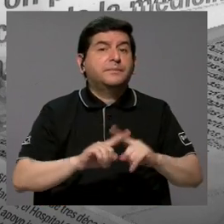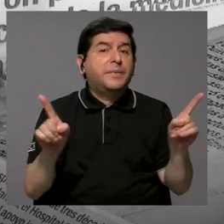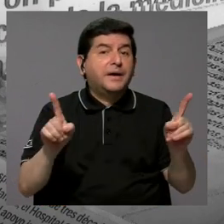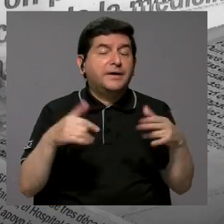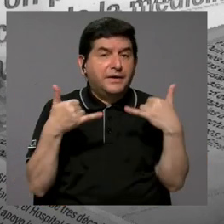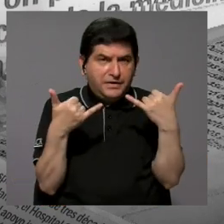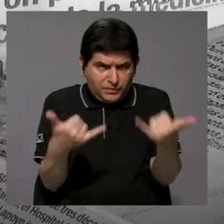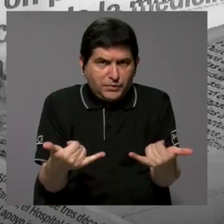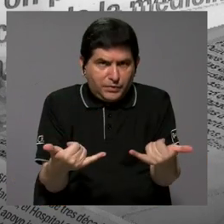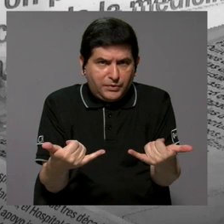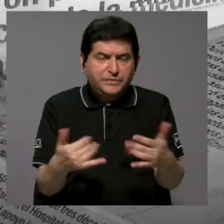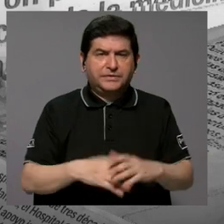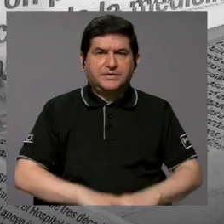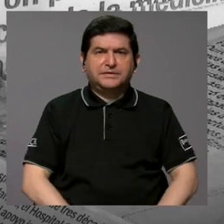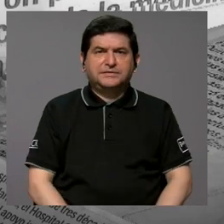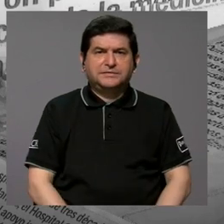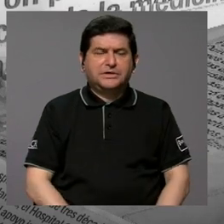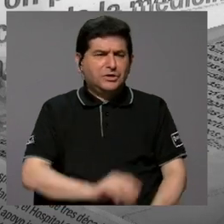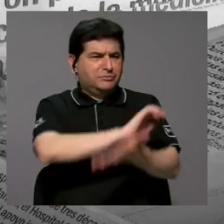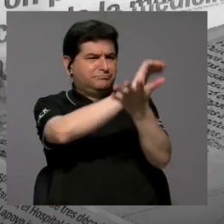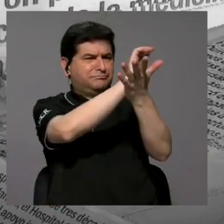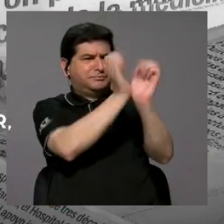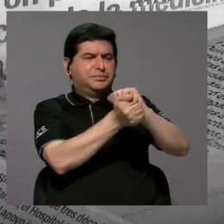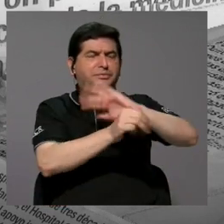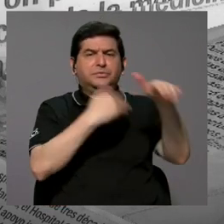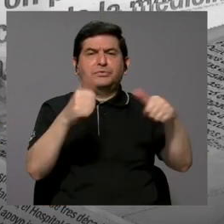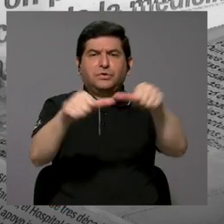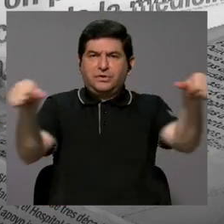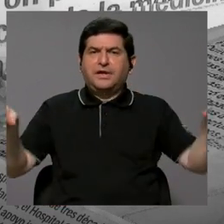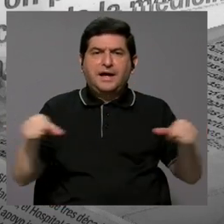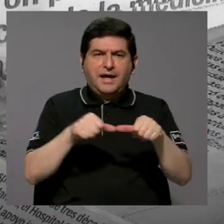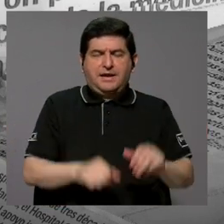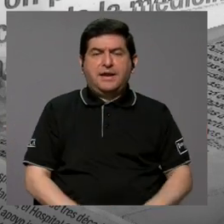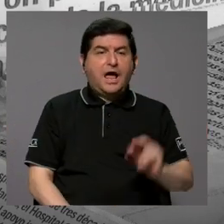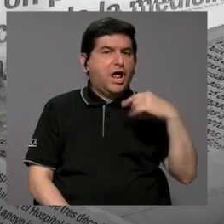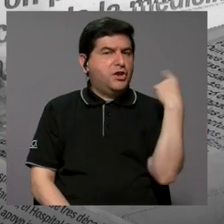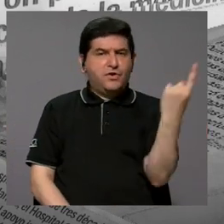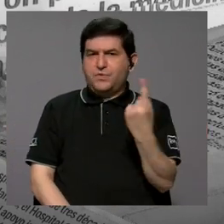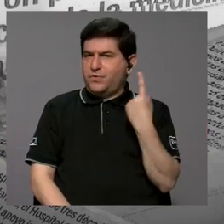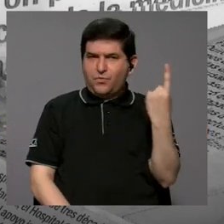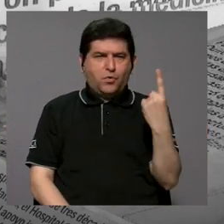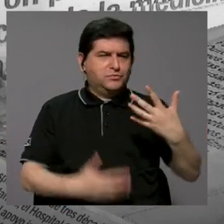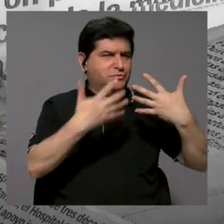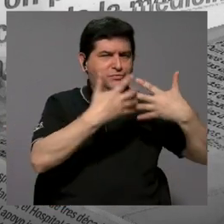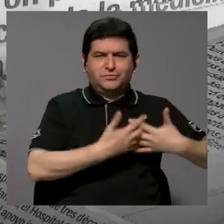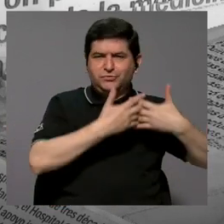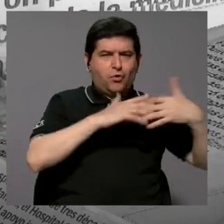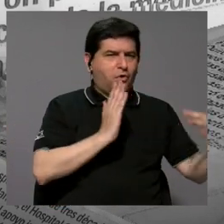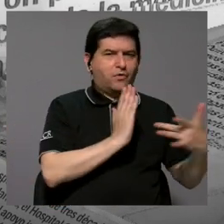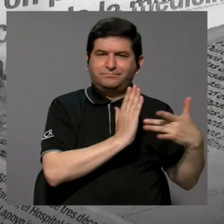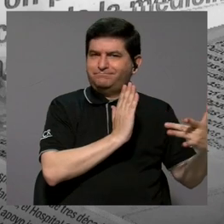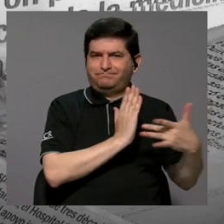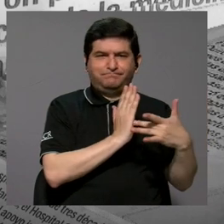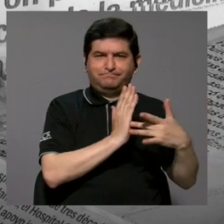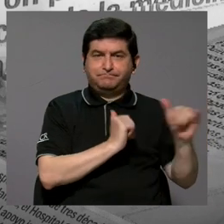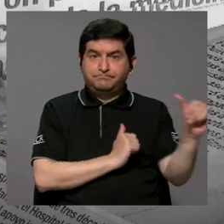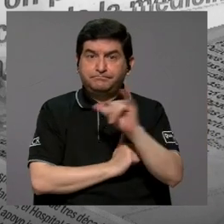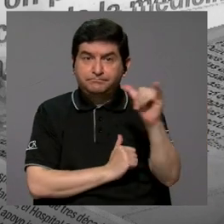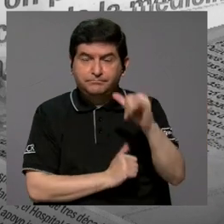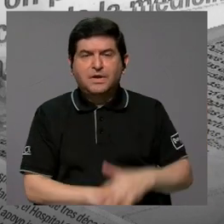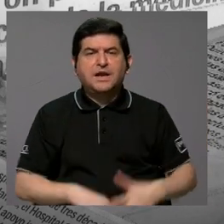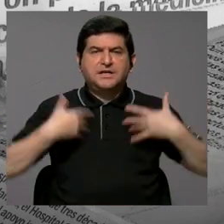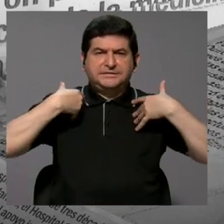ahorita está revolucionando cualquier sector. No es solamente la industria tecnológica, sino también